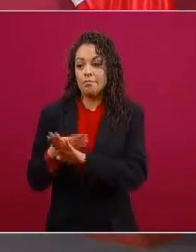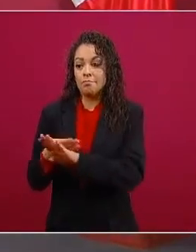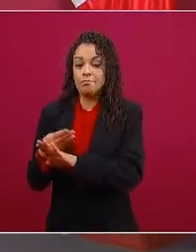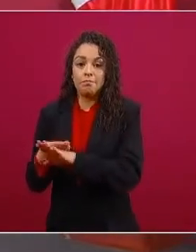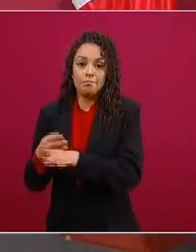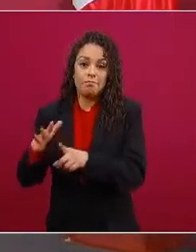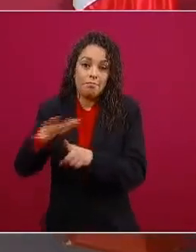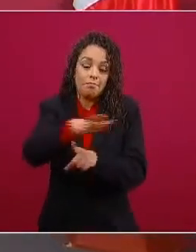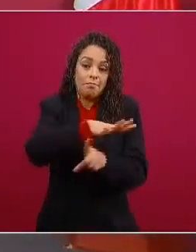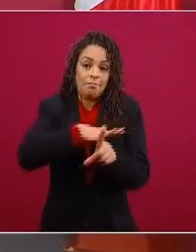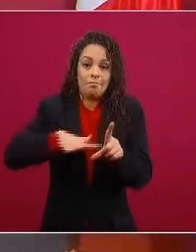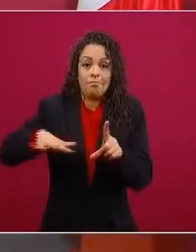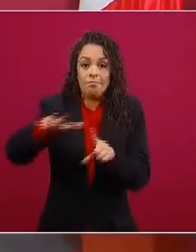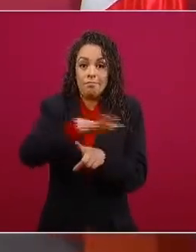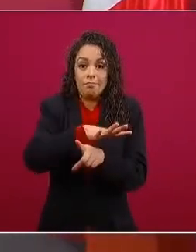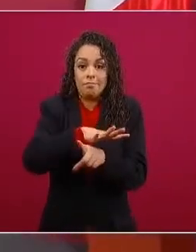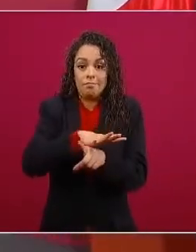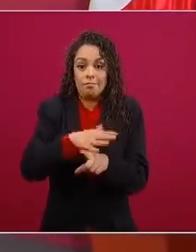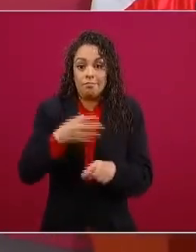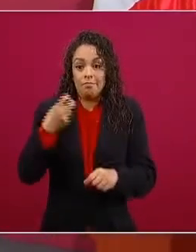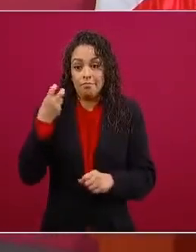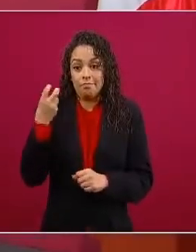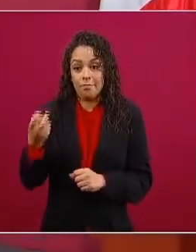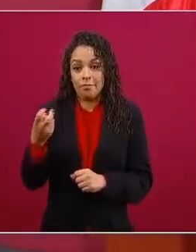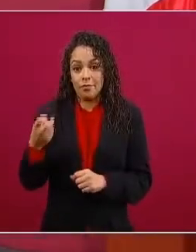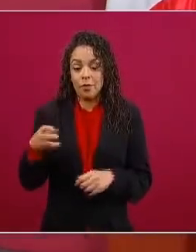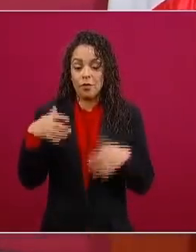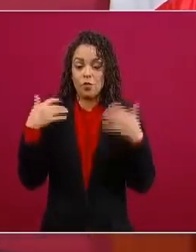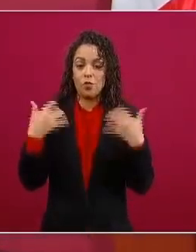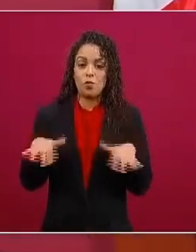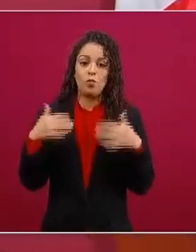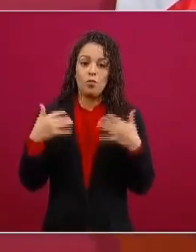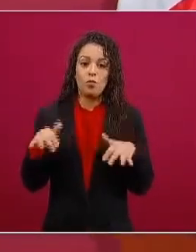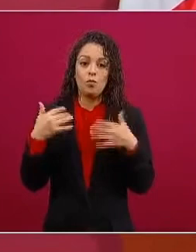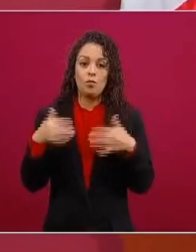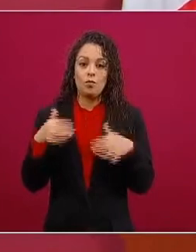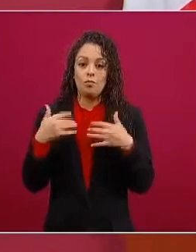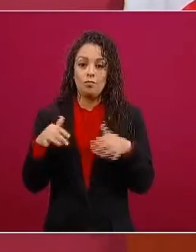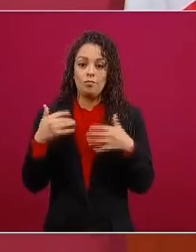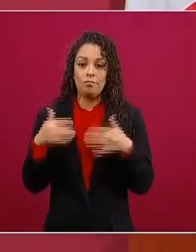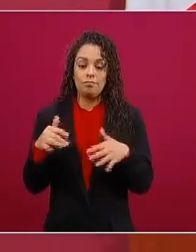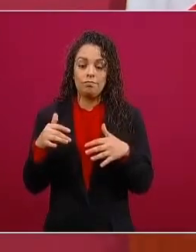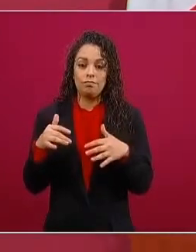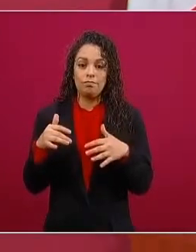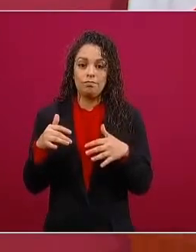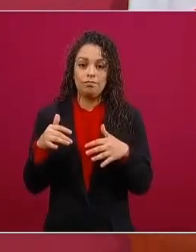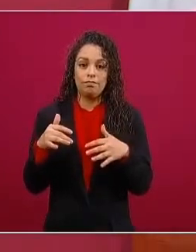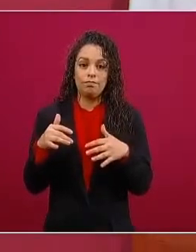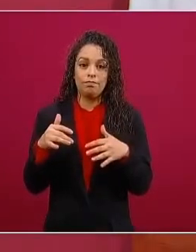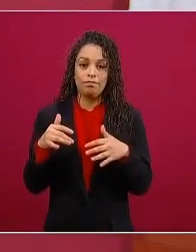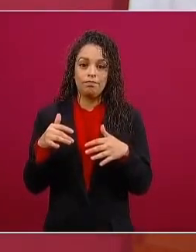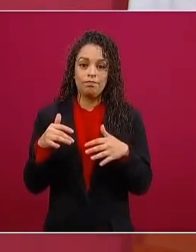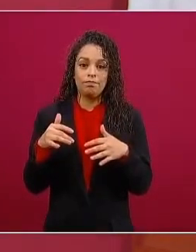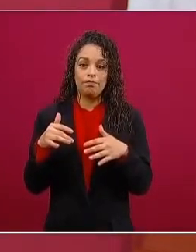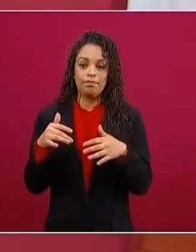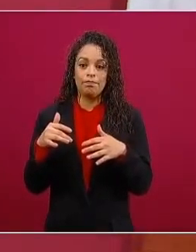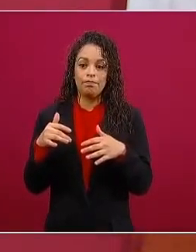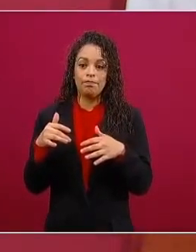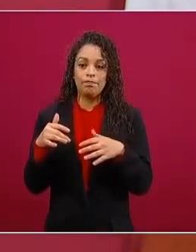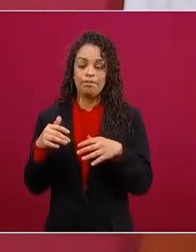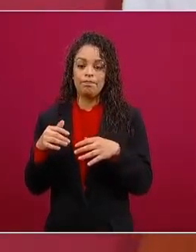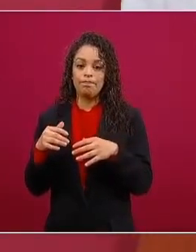ahí fue donde se le pegó un garrotazo a lo tonto a la vispero